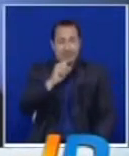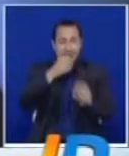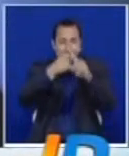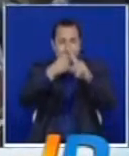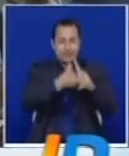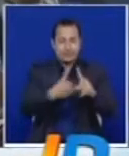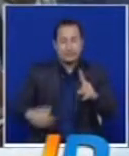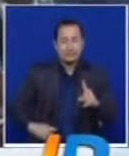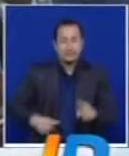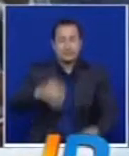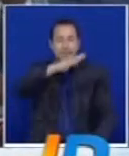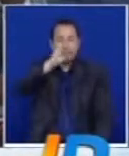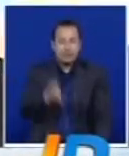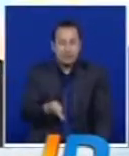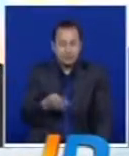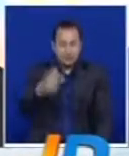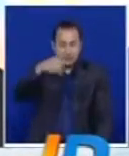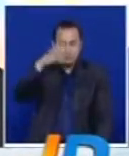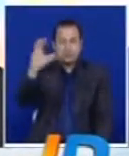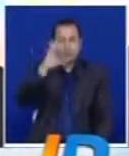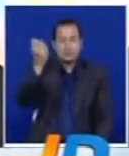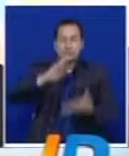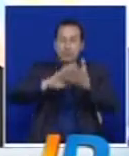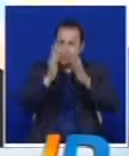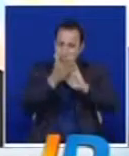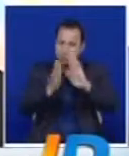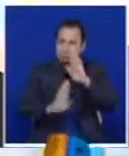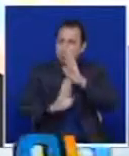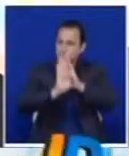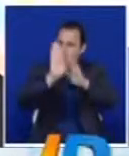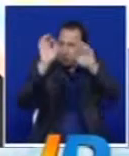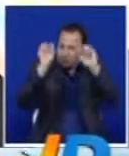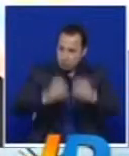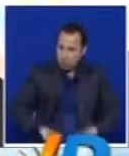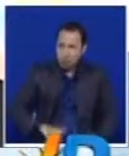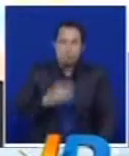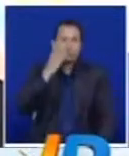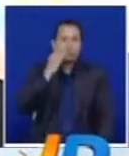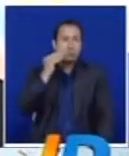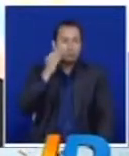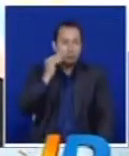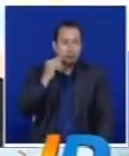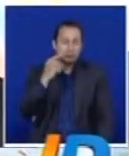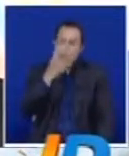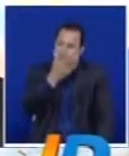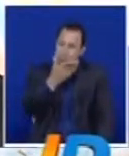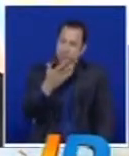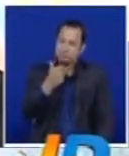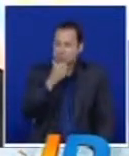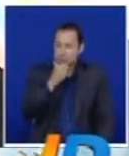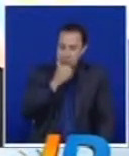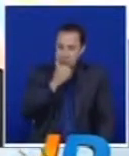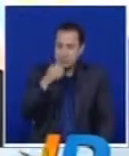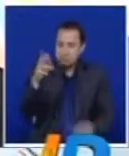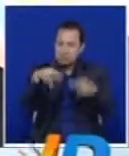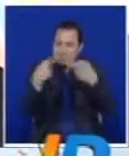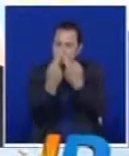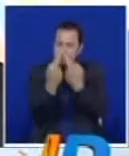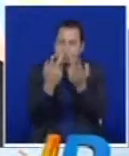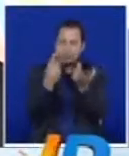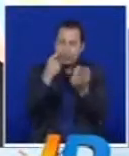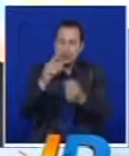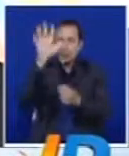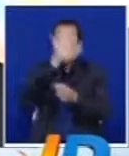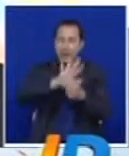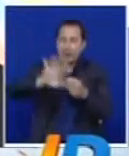que la paz en Colombia es posible. Una experiencia y un bagaje amplio en este tema a través de diferentes reuniones que realizan en el